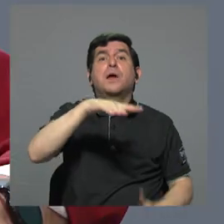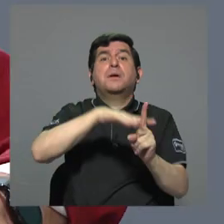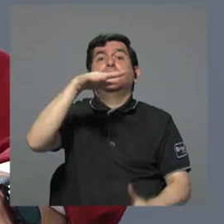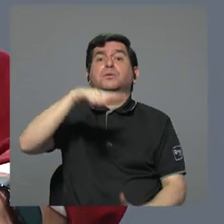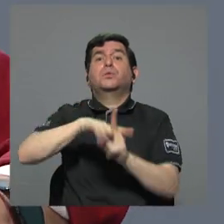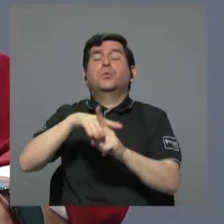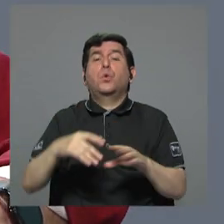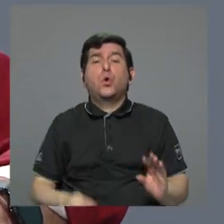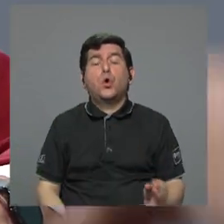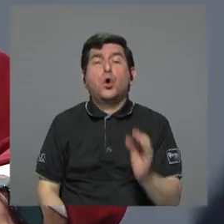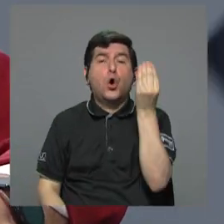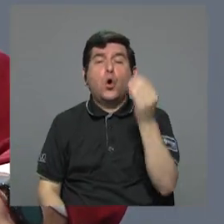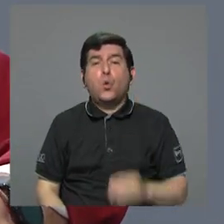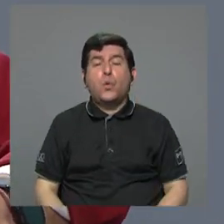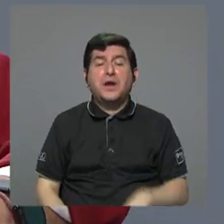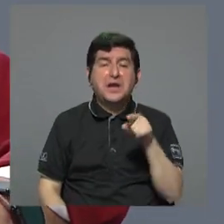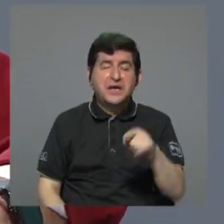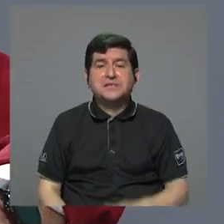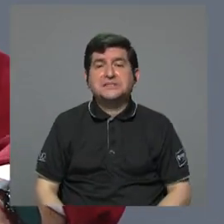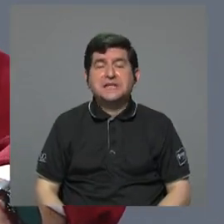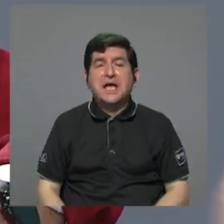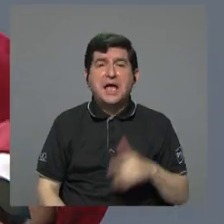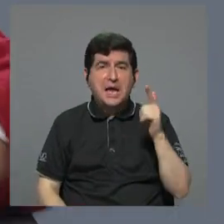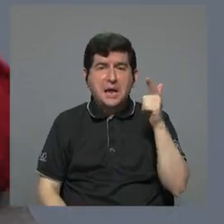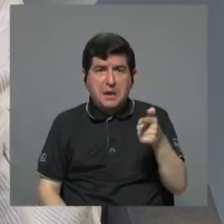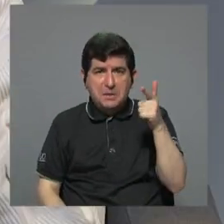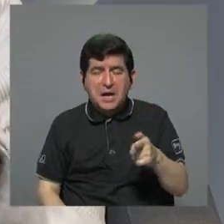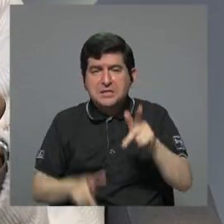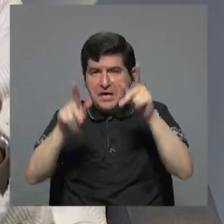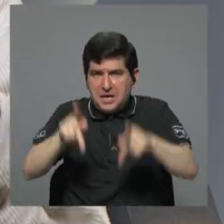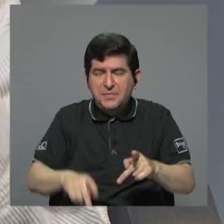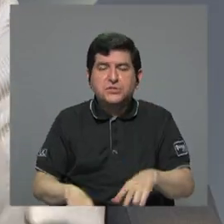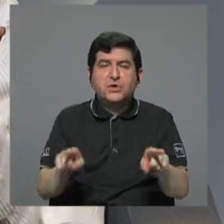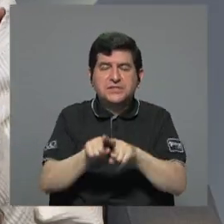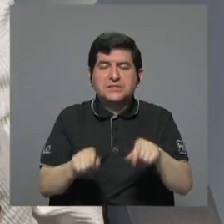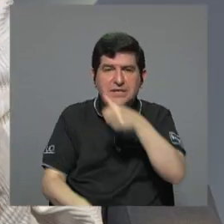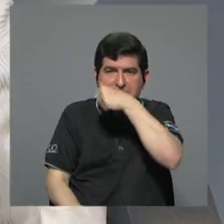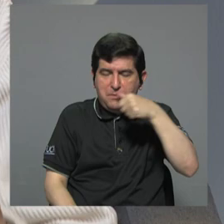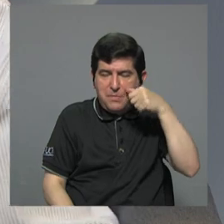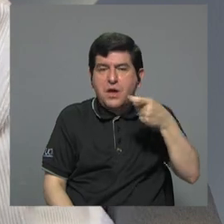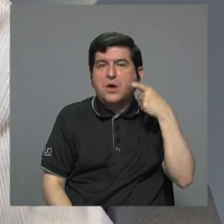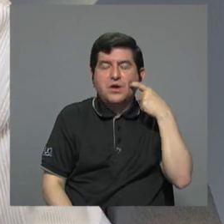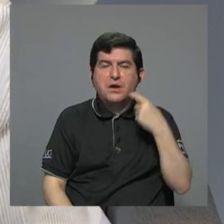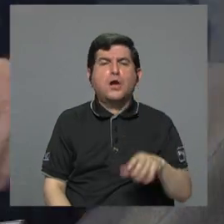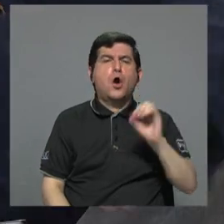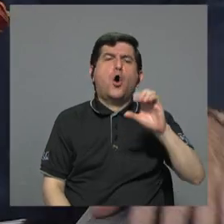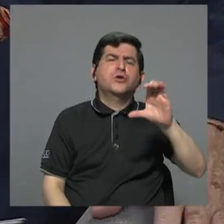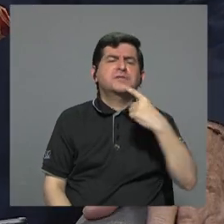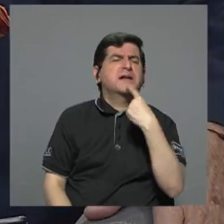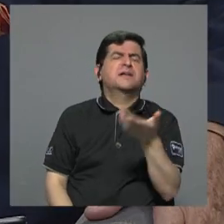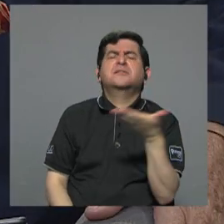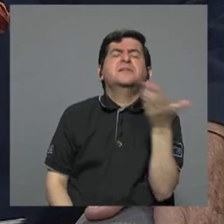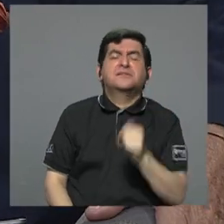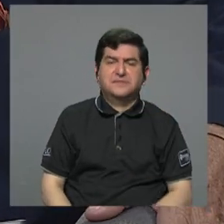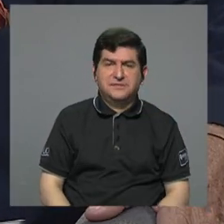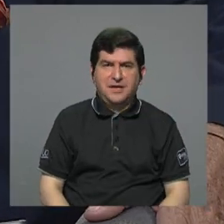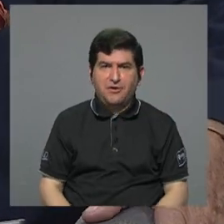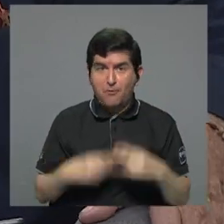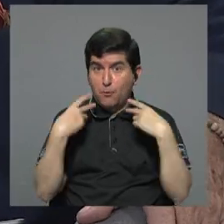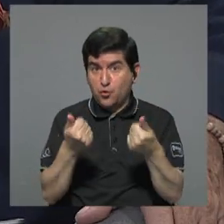de jóvenes que están metidos en el sicariato el punto es el cómo y qué dice ahí don Oscar mire nosotros